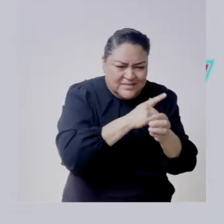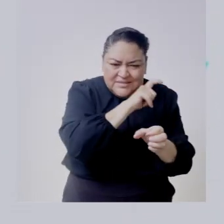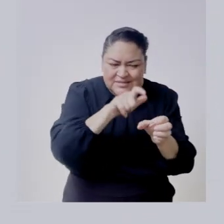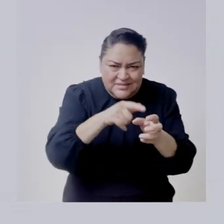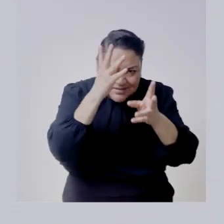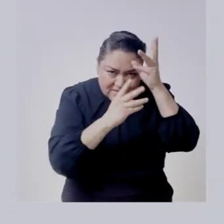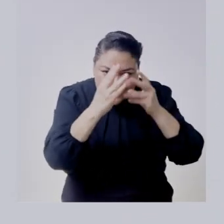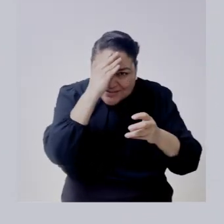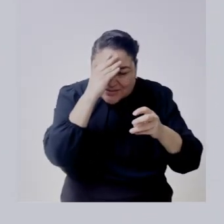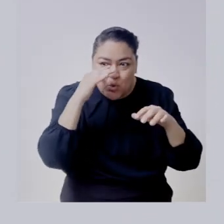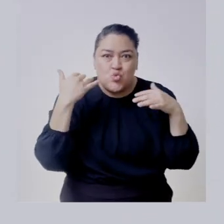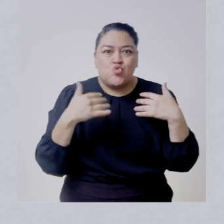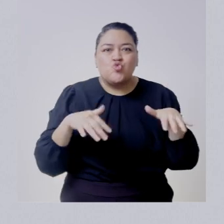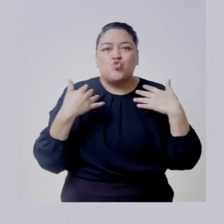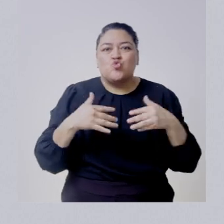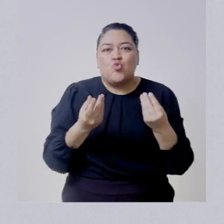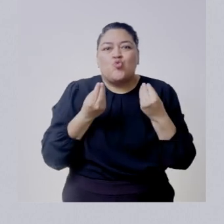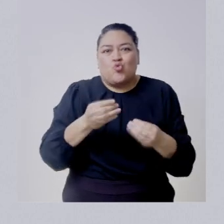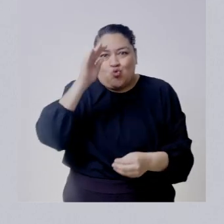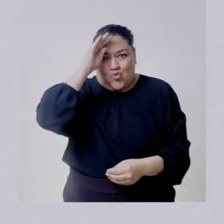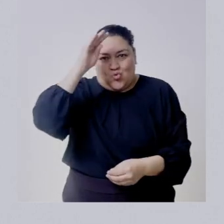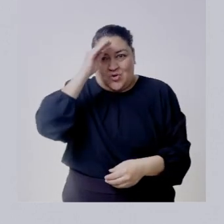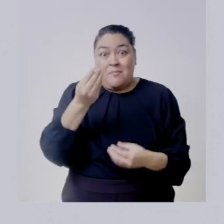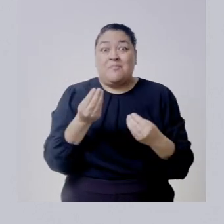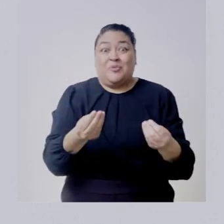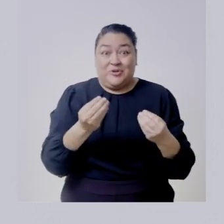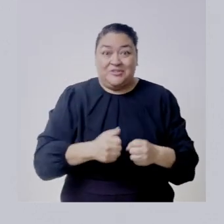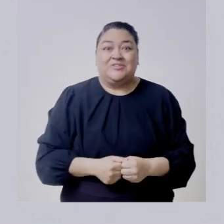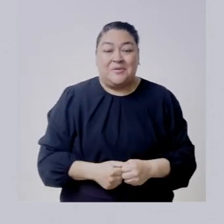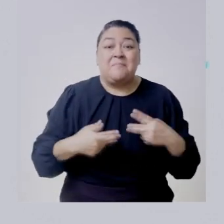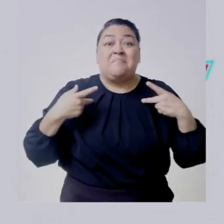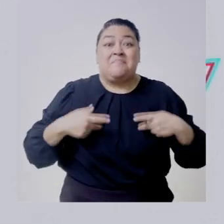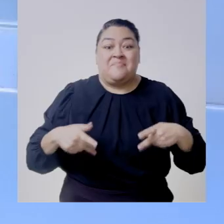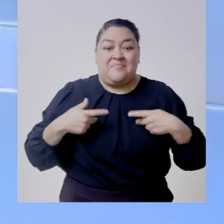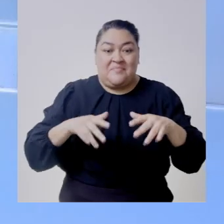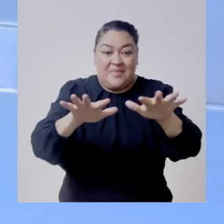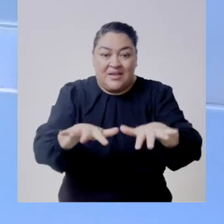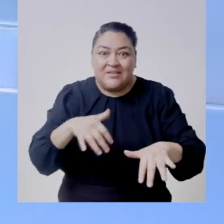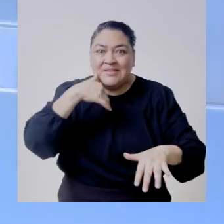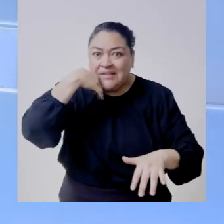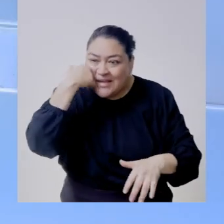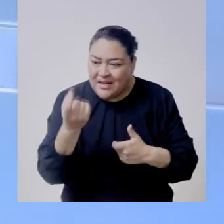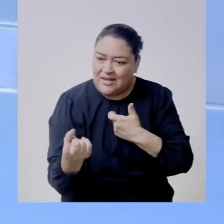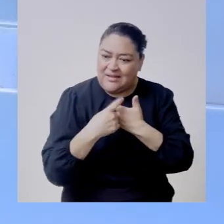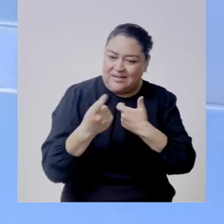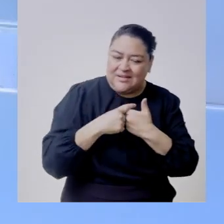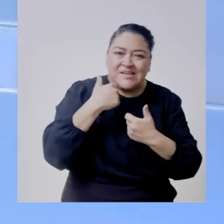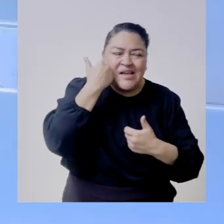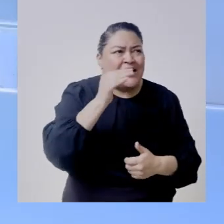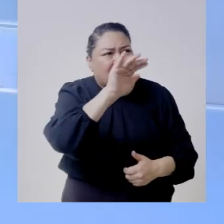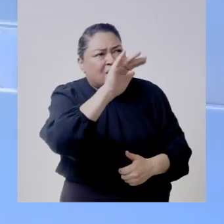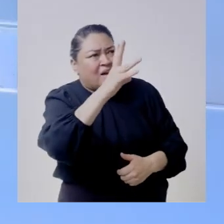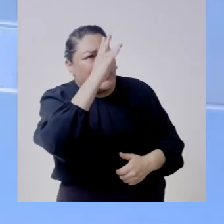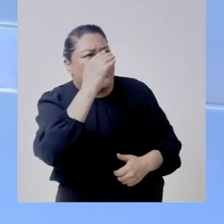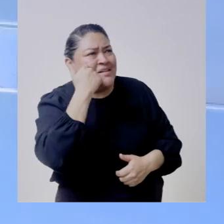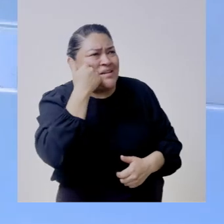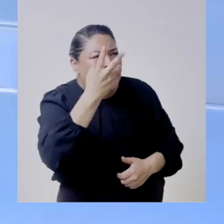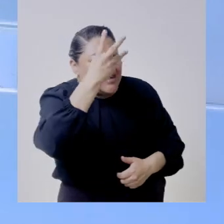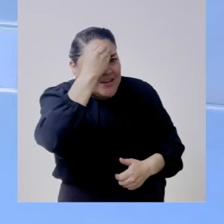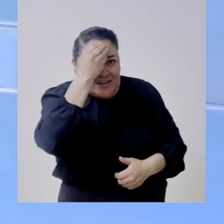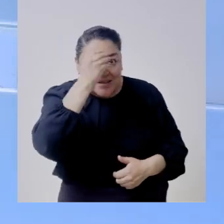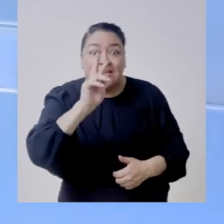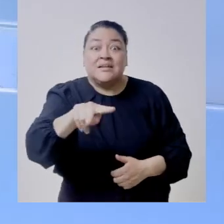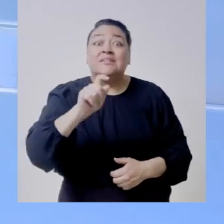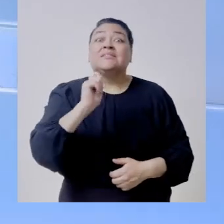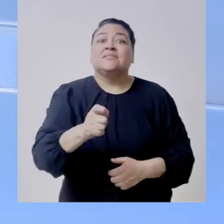pues son importantísimos porque la gente se acerca con nosotros quiere estudiar con nosotros lo que